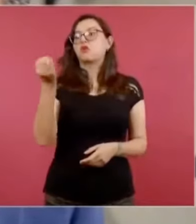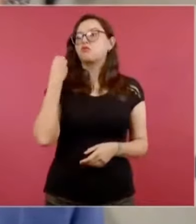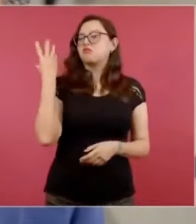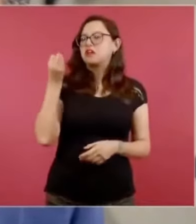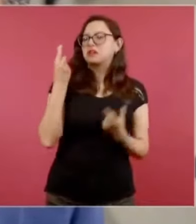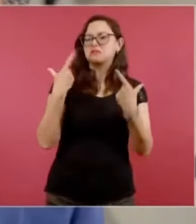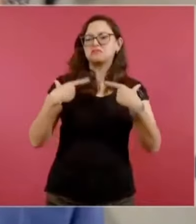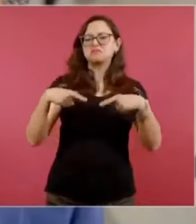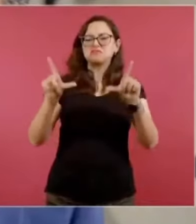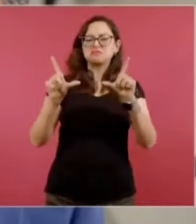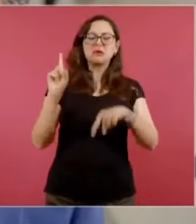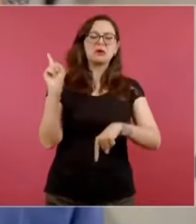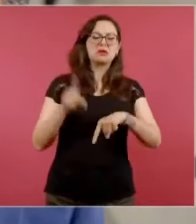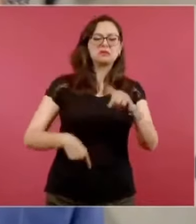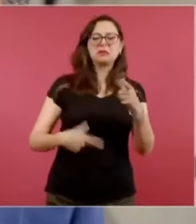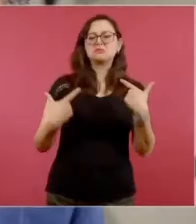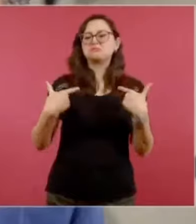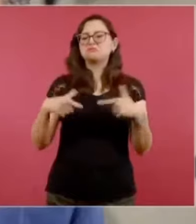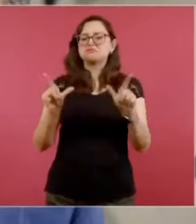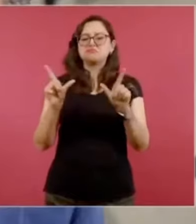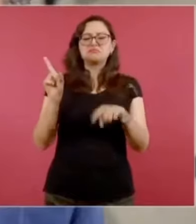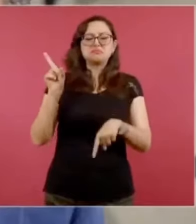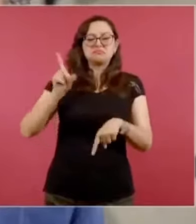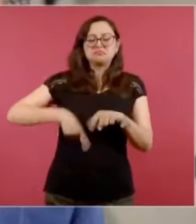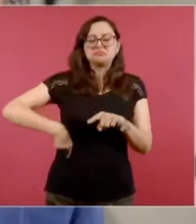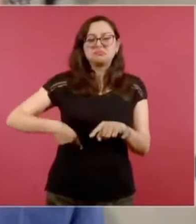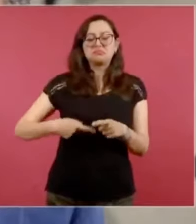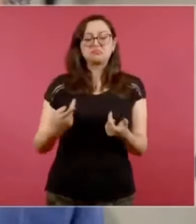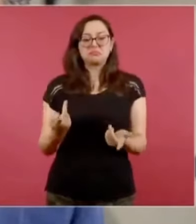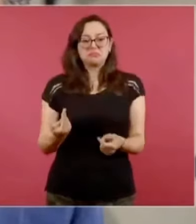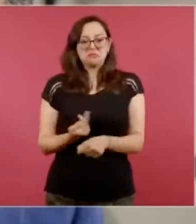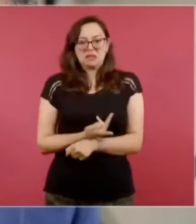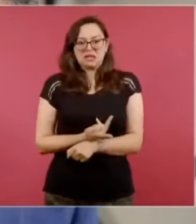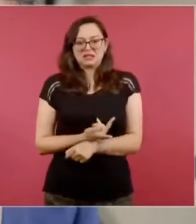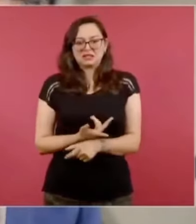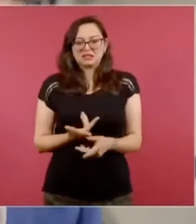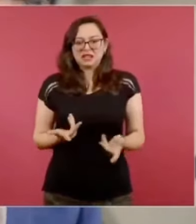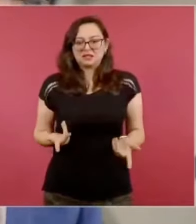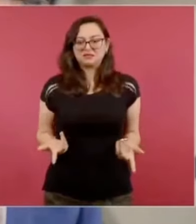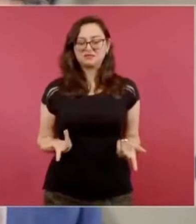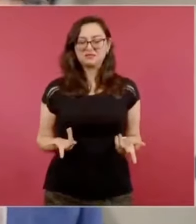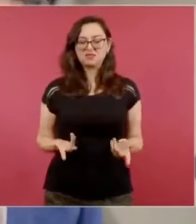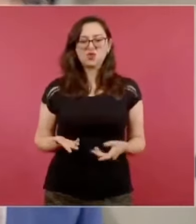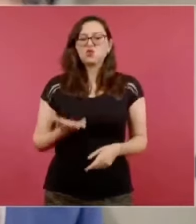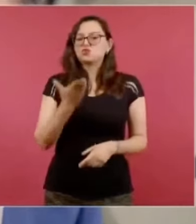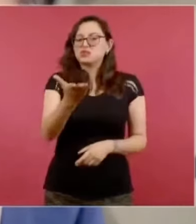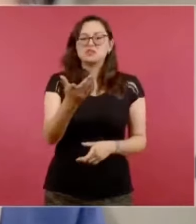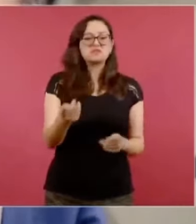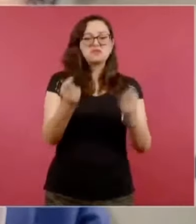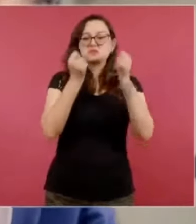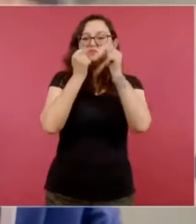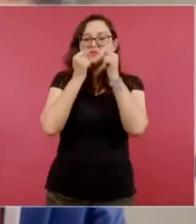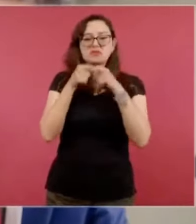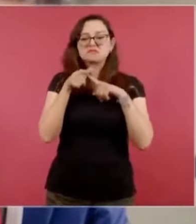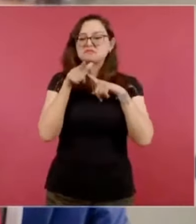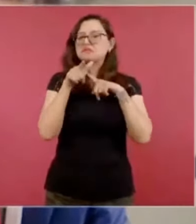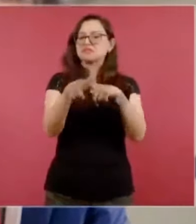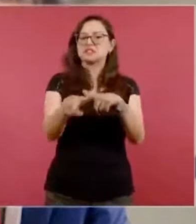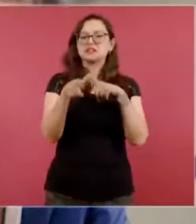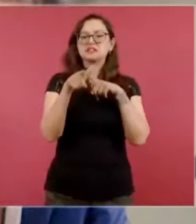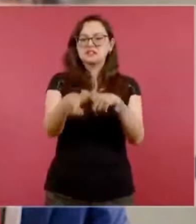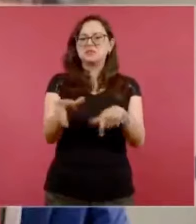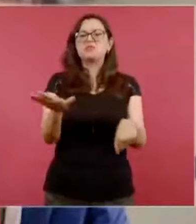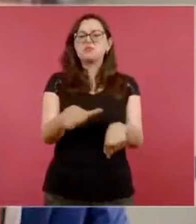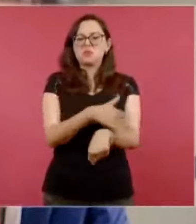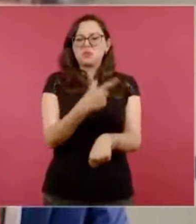sabiendo que este tipo de cosas se han reincidido y sabiendo que se puede afectar a su partido, usted todavía lo sigue haciendo. ¿Por qué lo